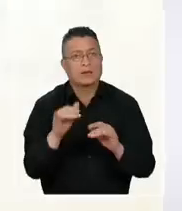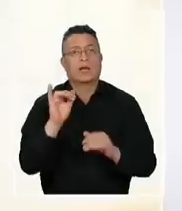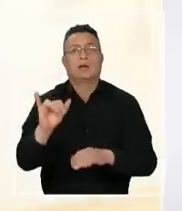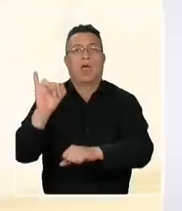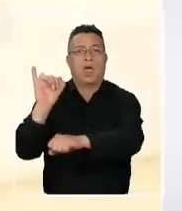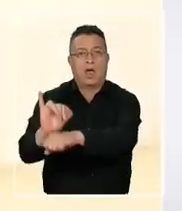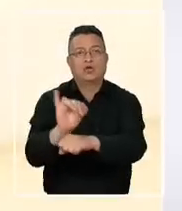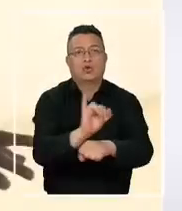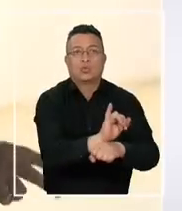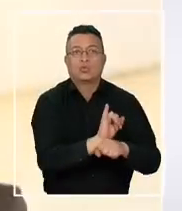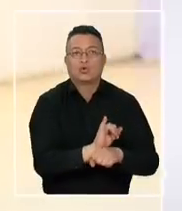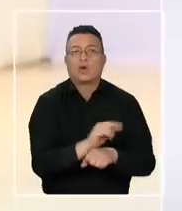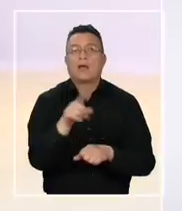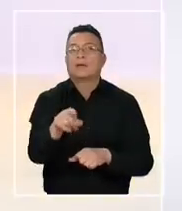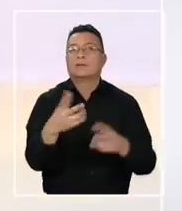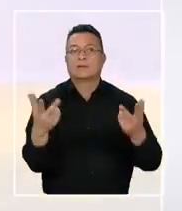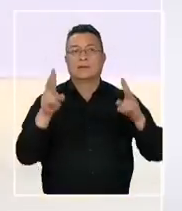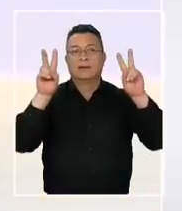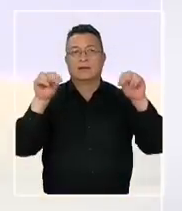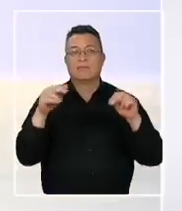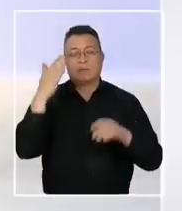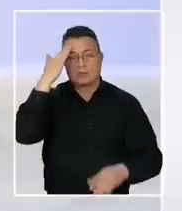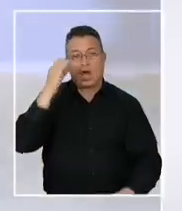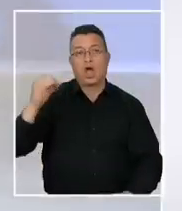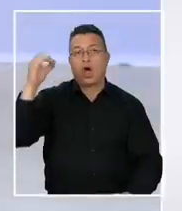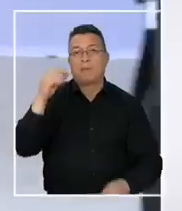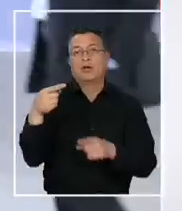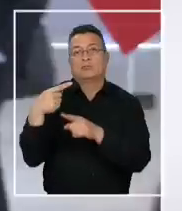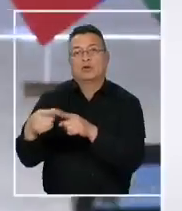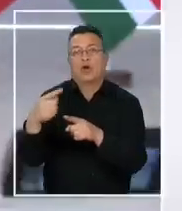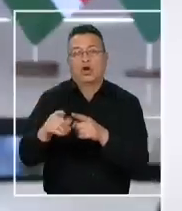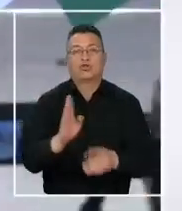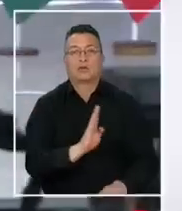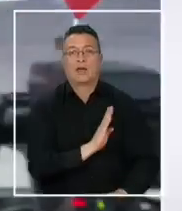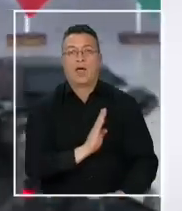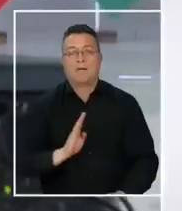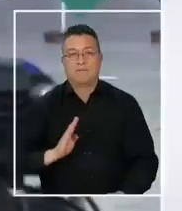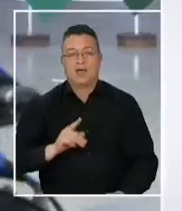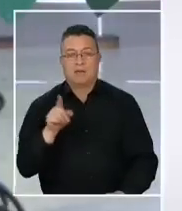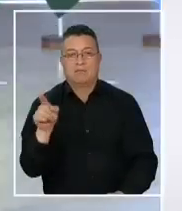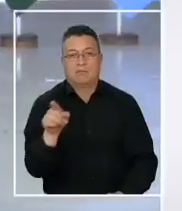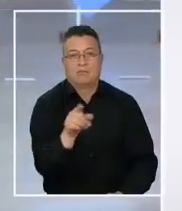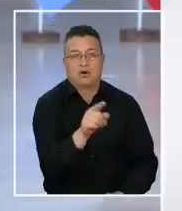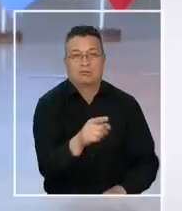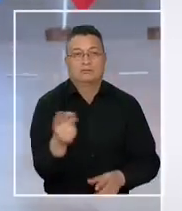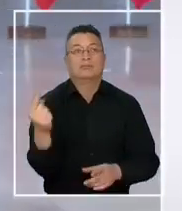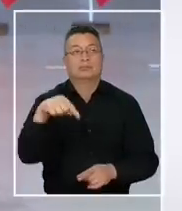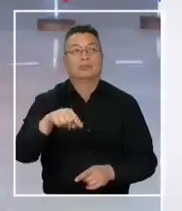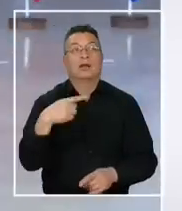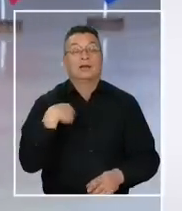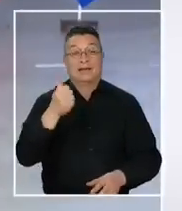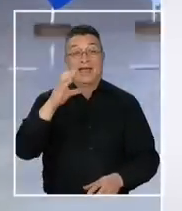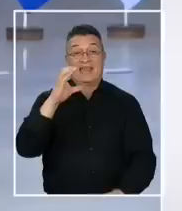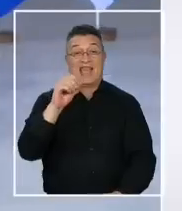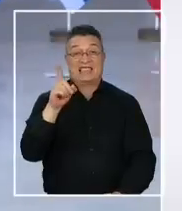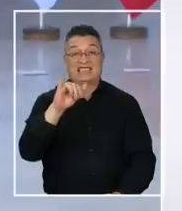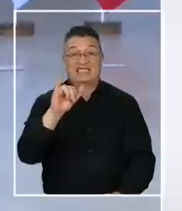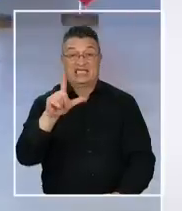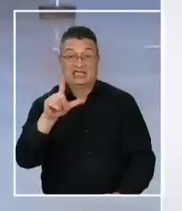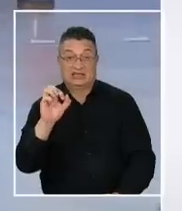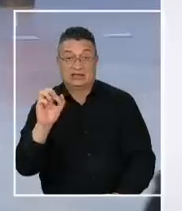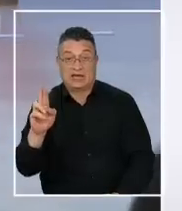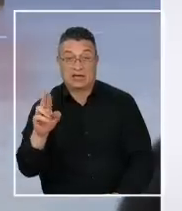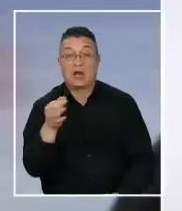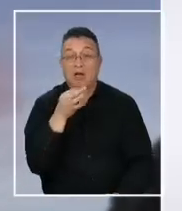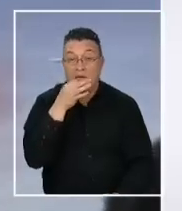instituciones, respecto de lo que opinan los demás integrantes de esta instancia. Y el canciller Alberto Fanclavren despejó la duda